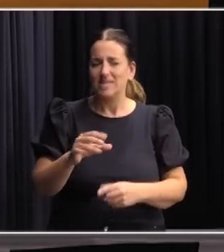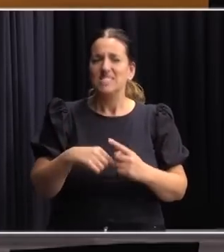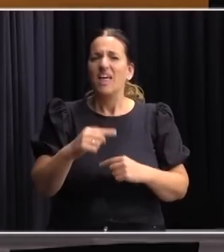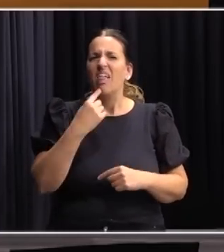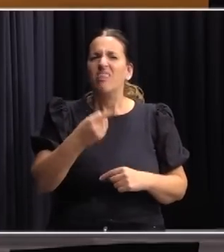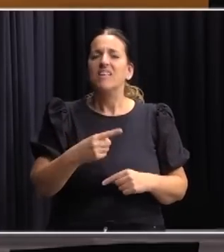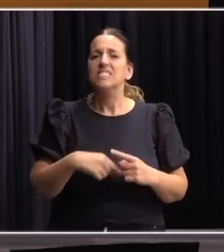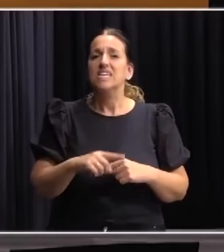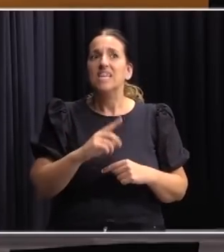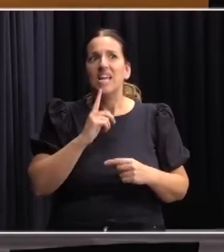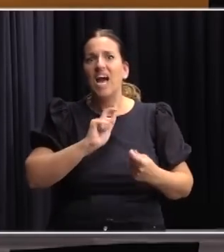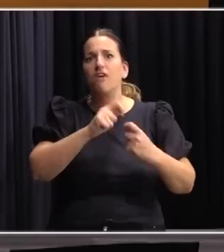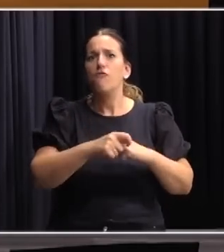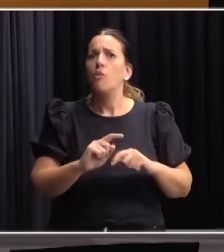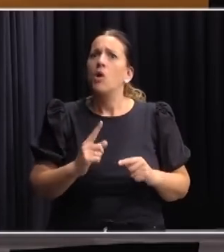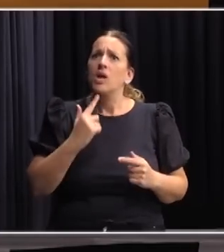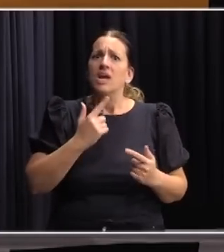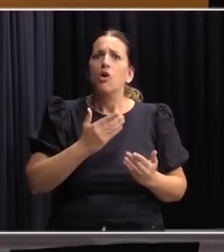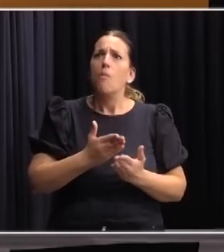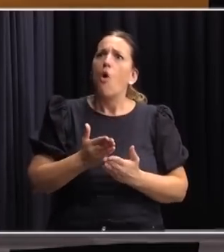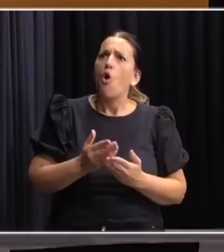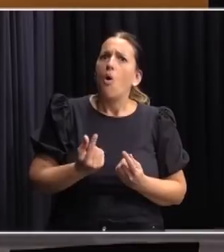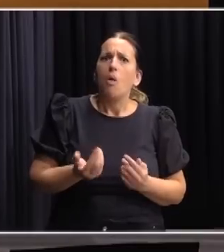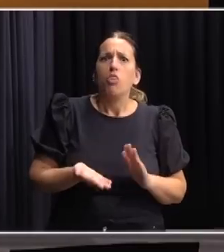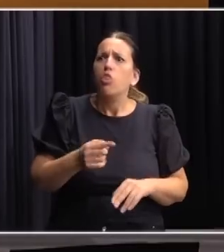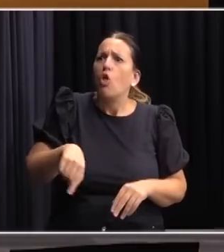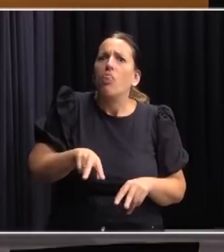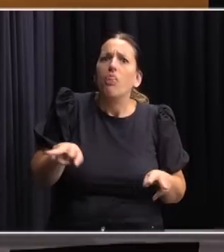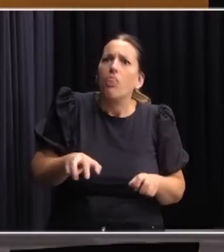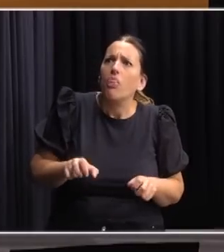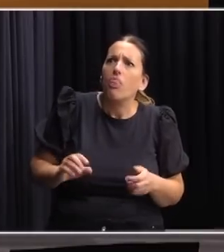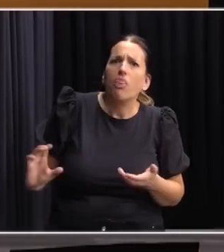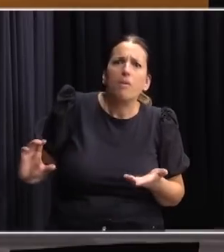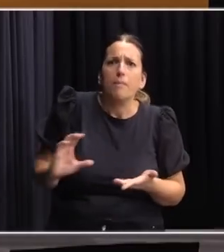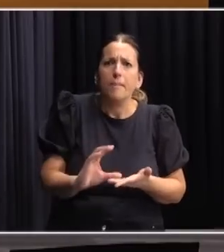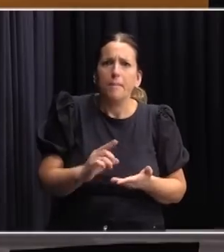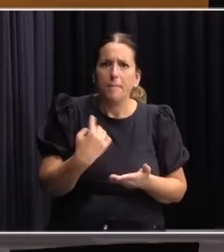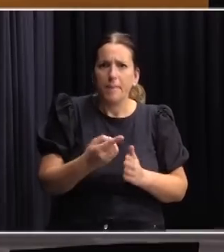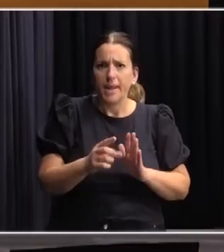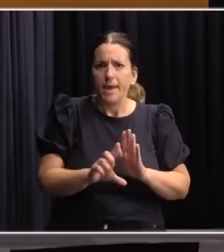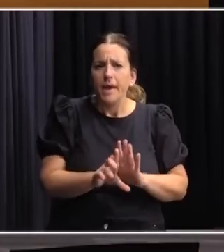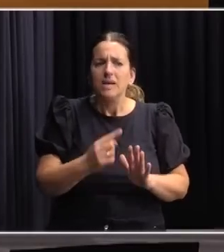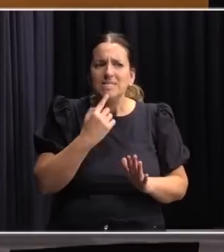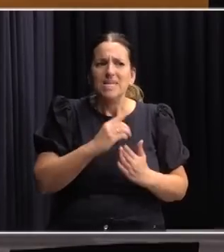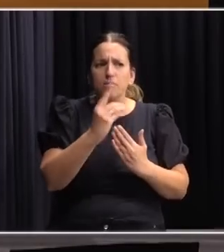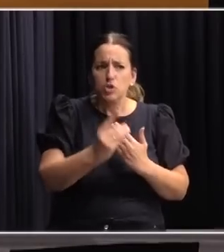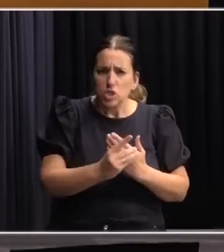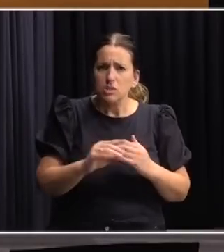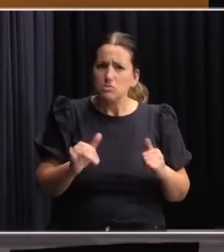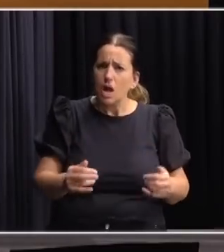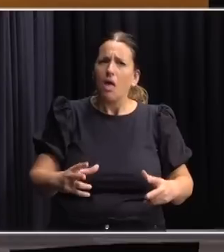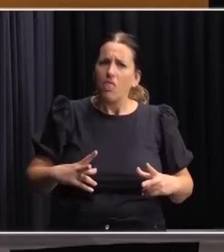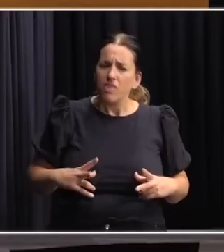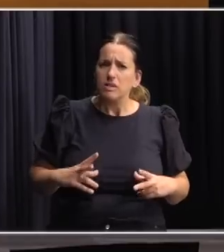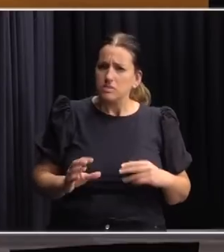que la reforma no agrega fuentes de financiamiento al sistema y en tal sentido preguntar cómo ven esa afirmación si el proyecto establece